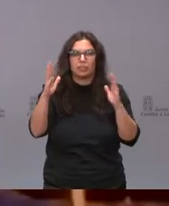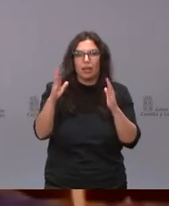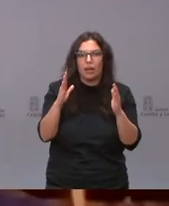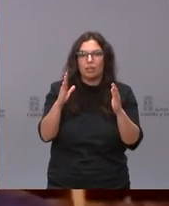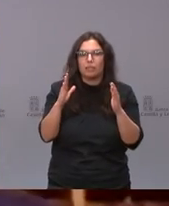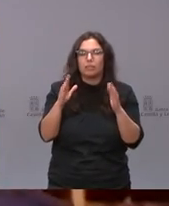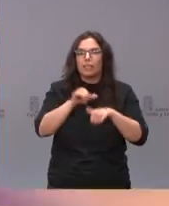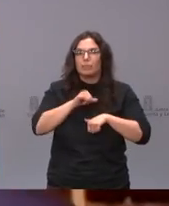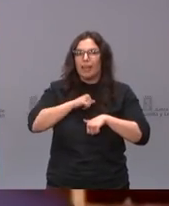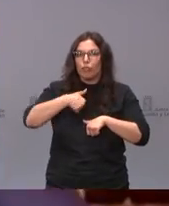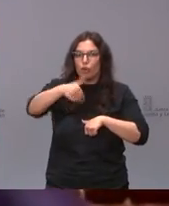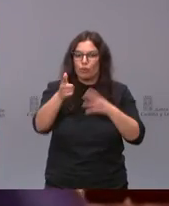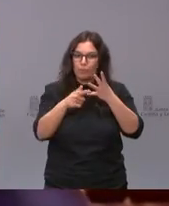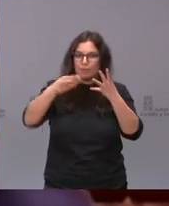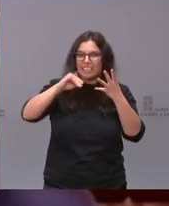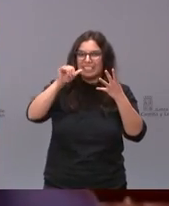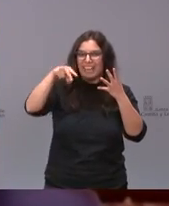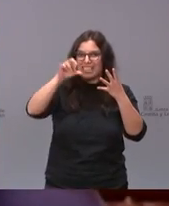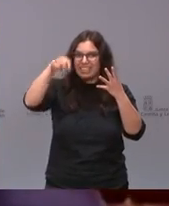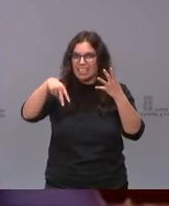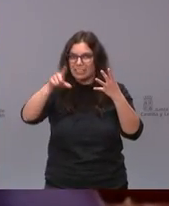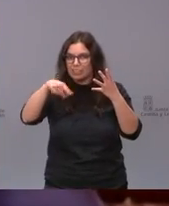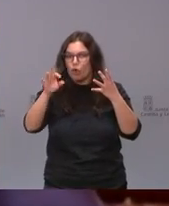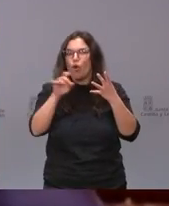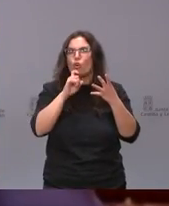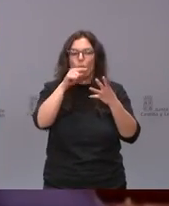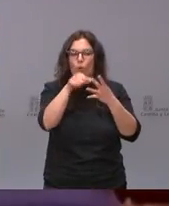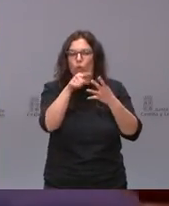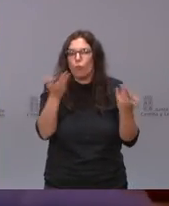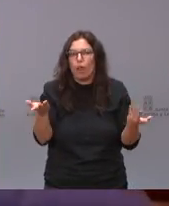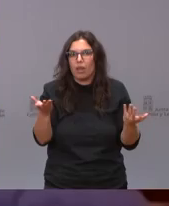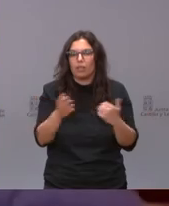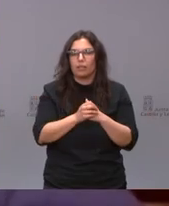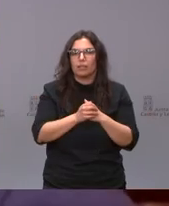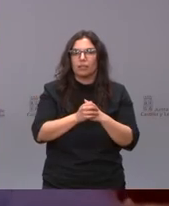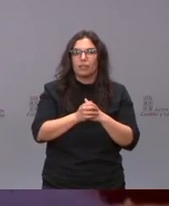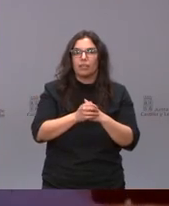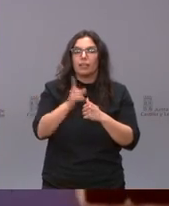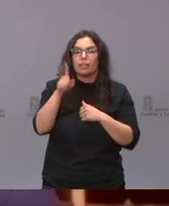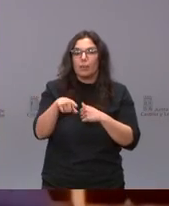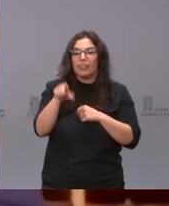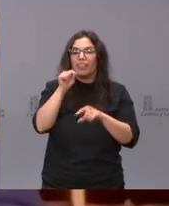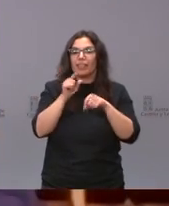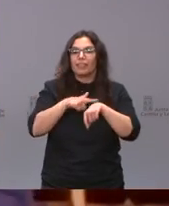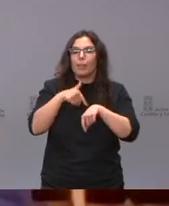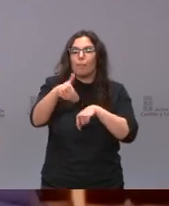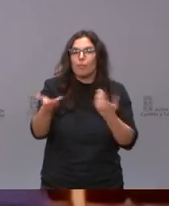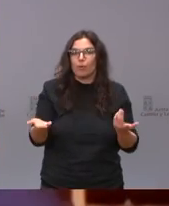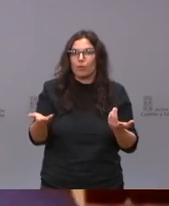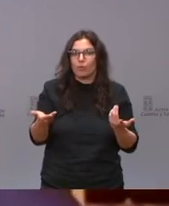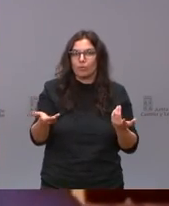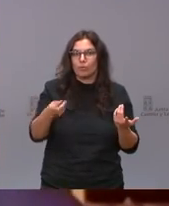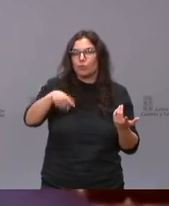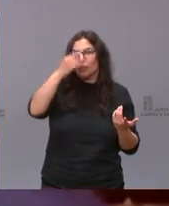o cuál se va a utilizar esa sería una pregunta y la otra es cuánto tiempo tenemos para decidirlo es decir cuánto calculaban